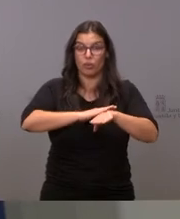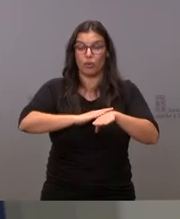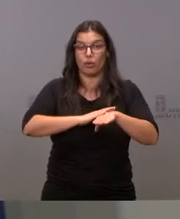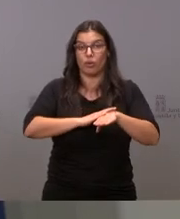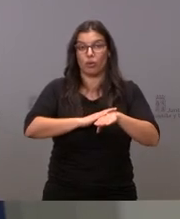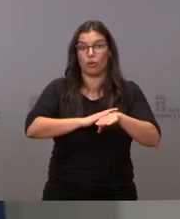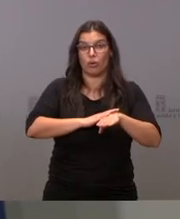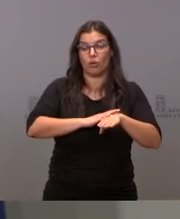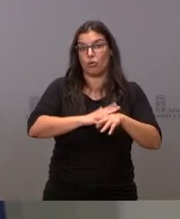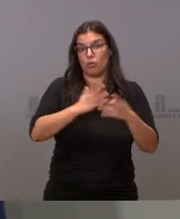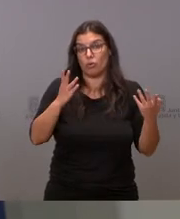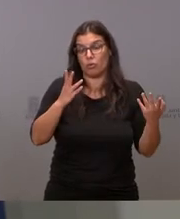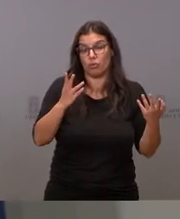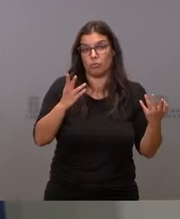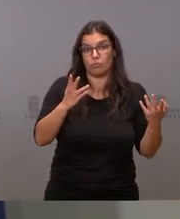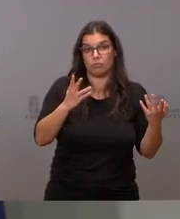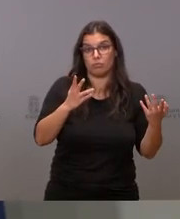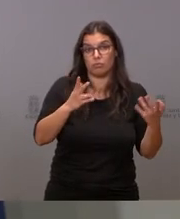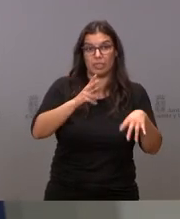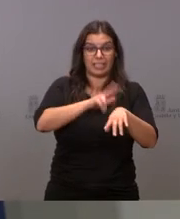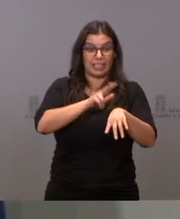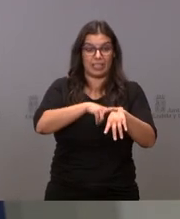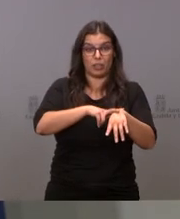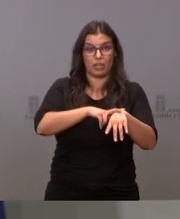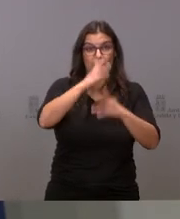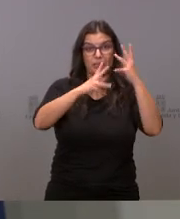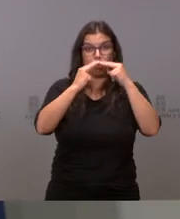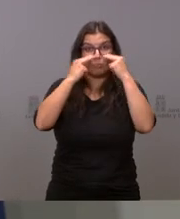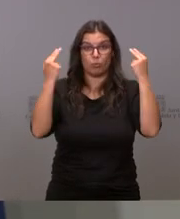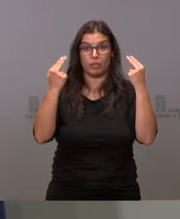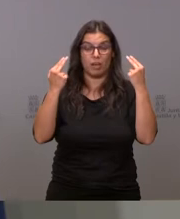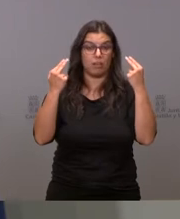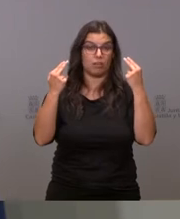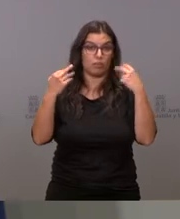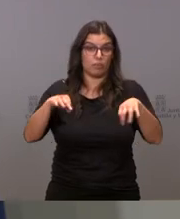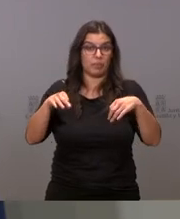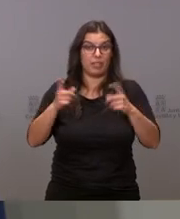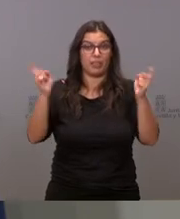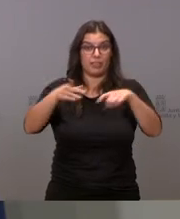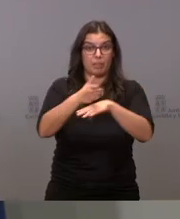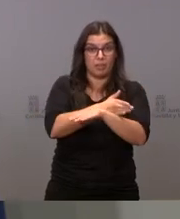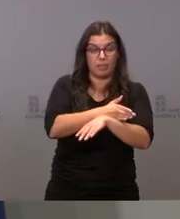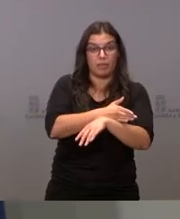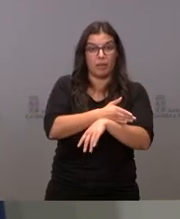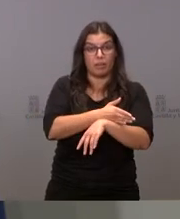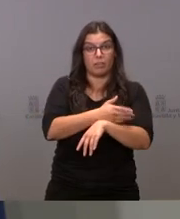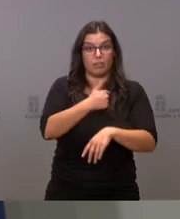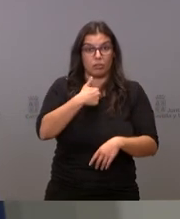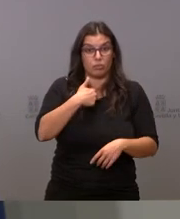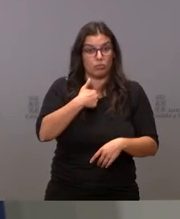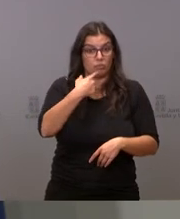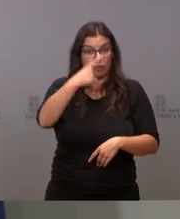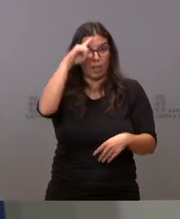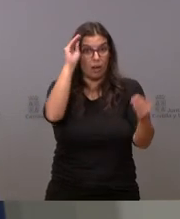y a todas las delegaciones de las administraciones públicas que funcionan con cita previa y he de decirle que estoy muy de acuerdo con lo que usted dice